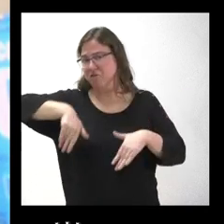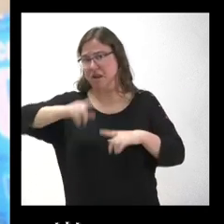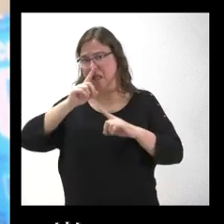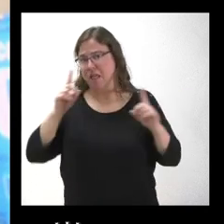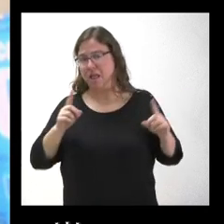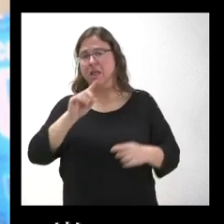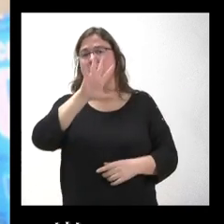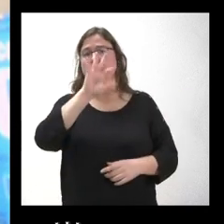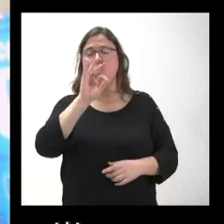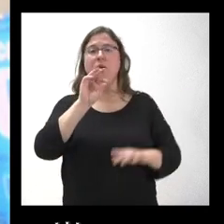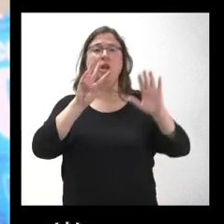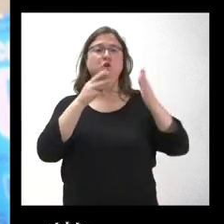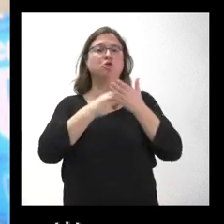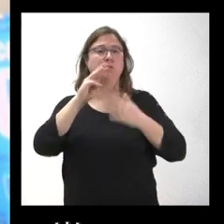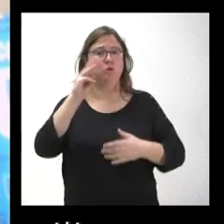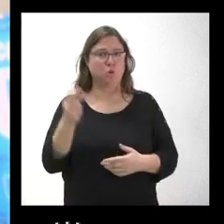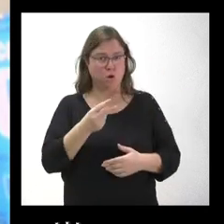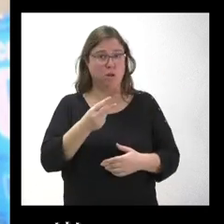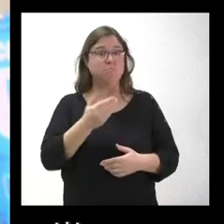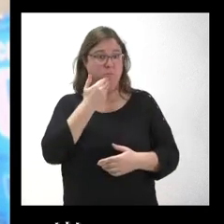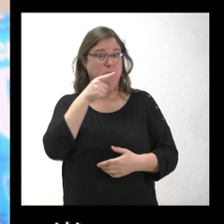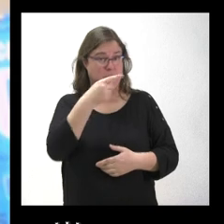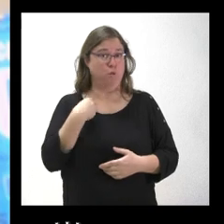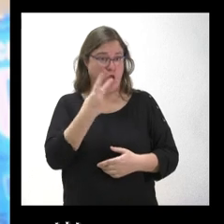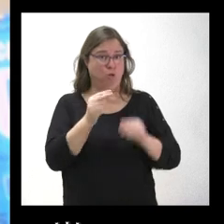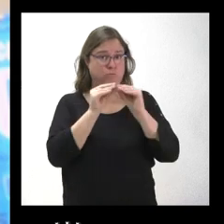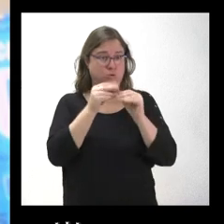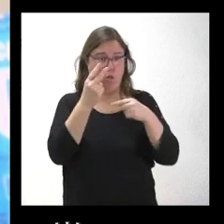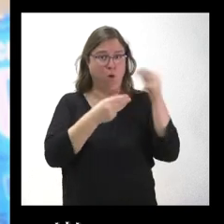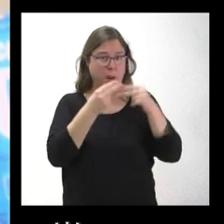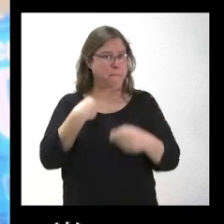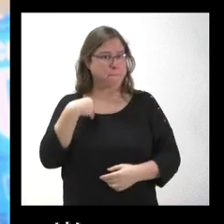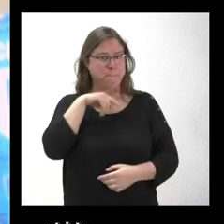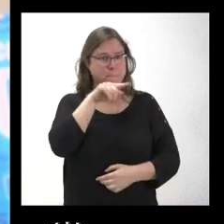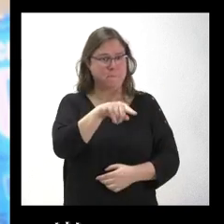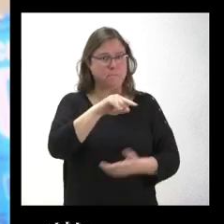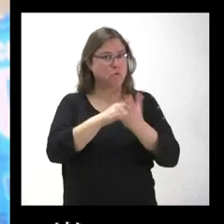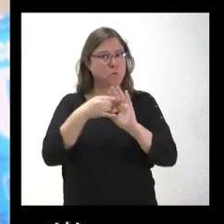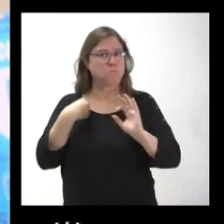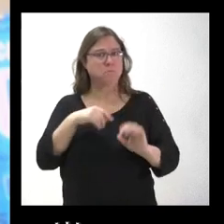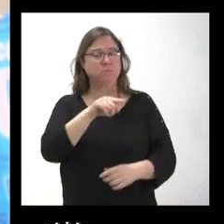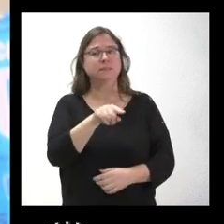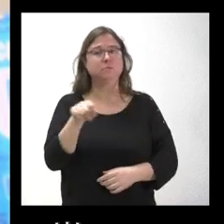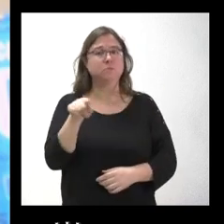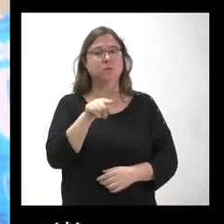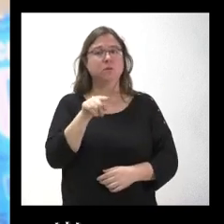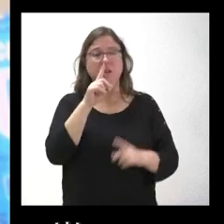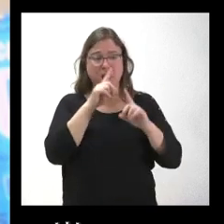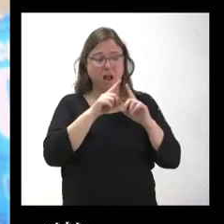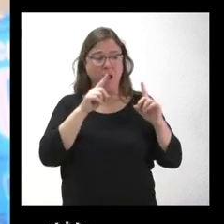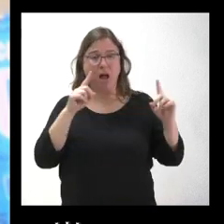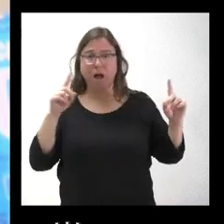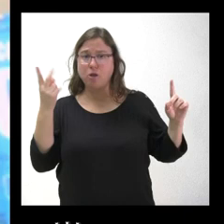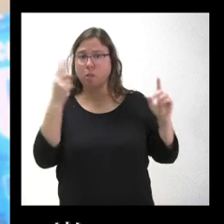de 58 millones de euros, entre otras para estas dos mismas obras, para estos dos mismos proyectos, y a lo largo de todo este año